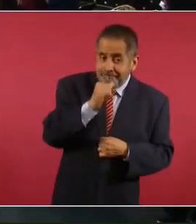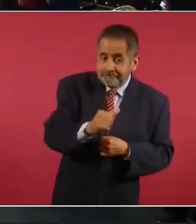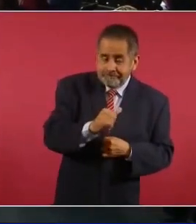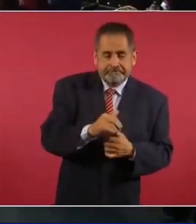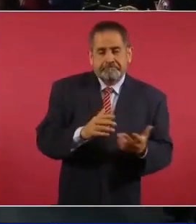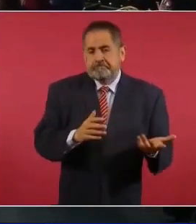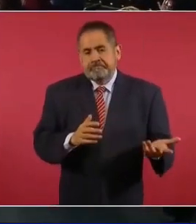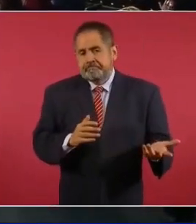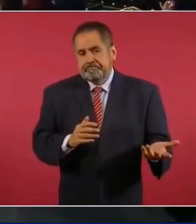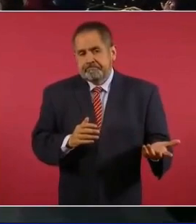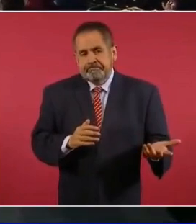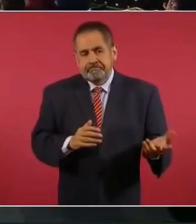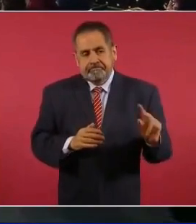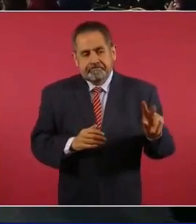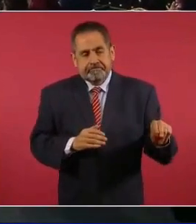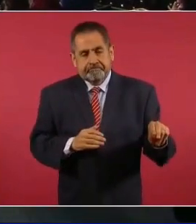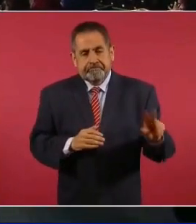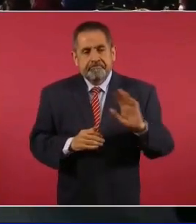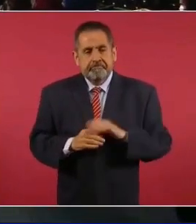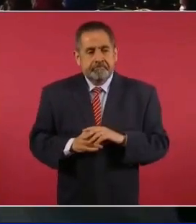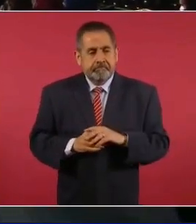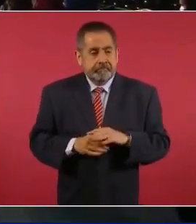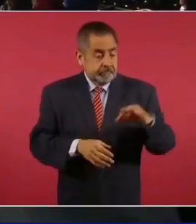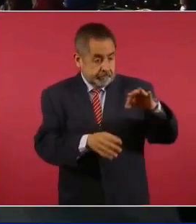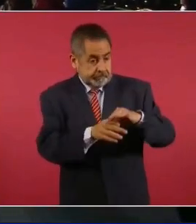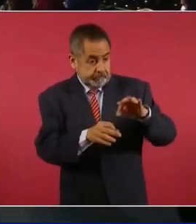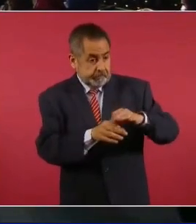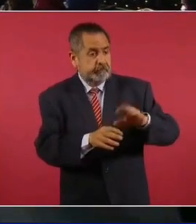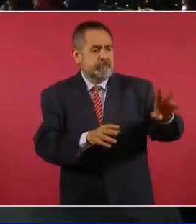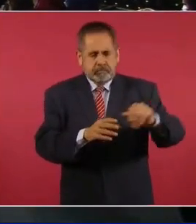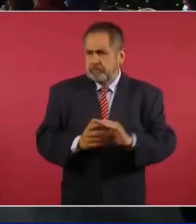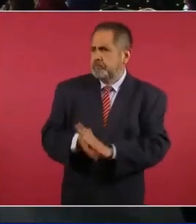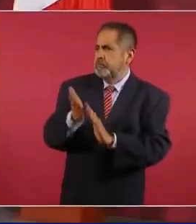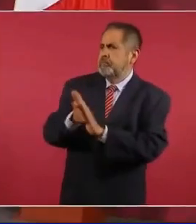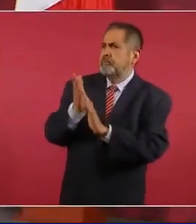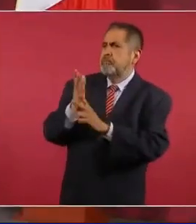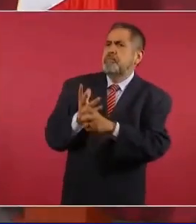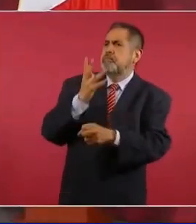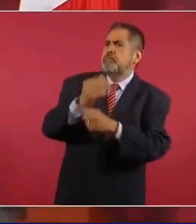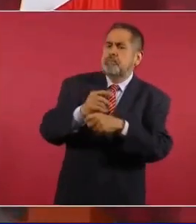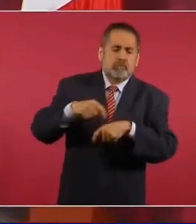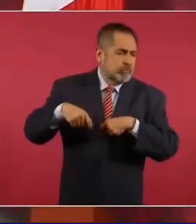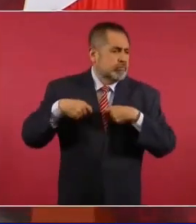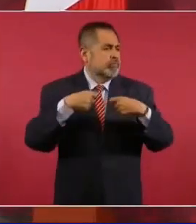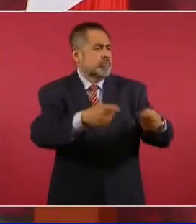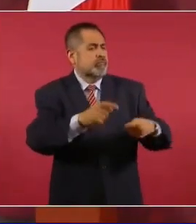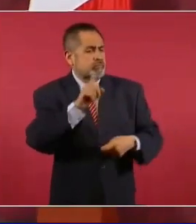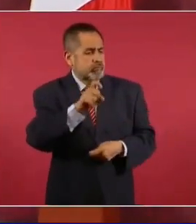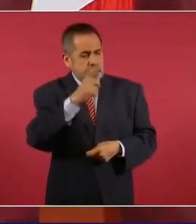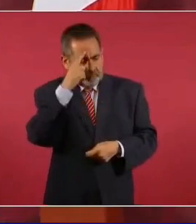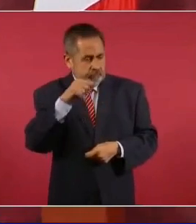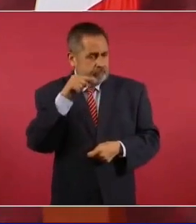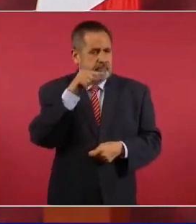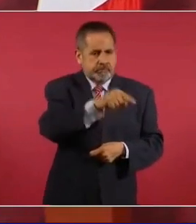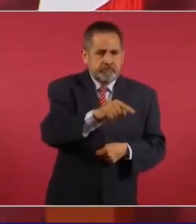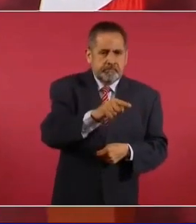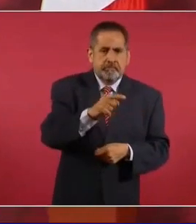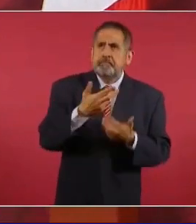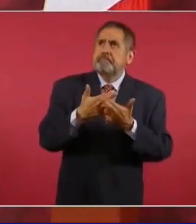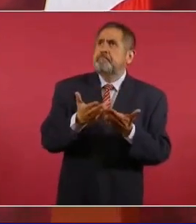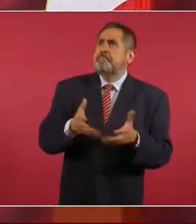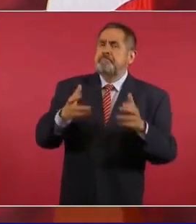construye el pozo y el tanque de